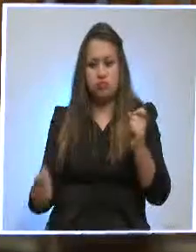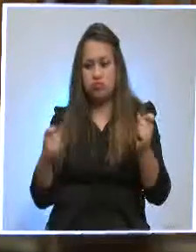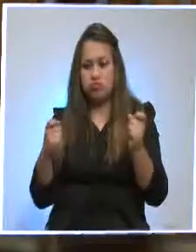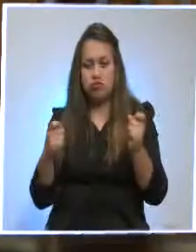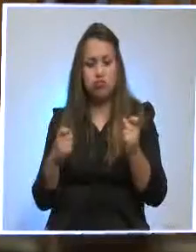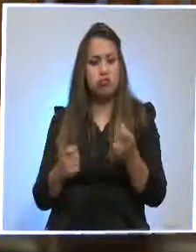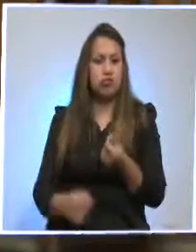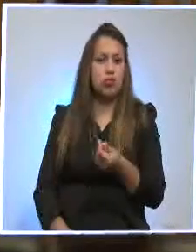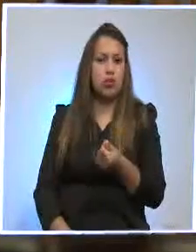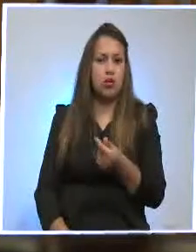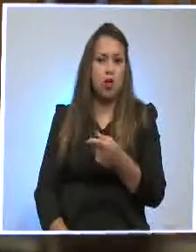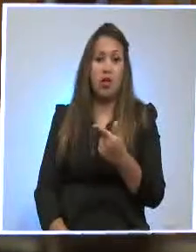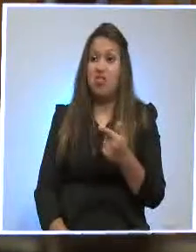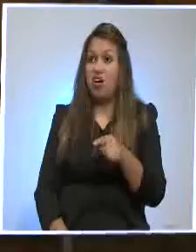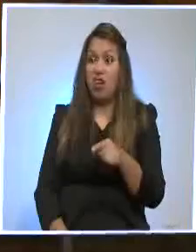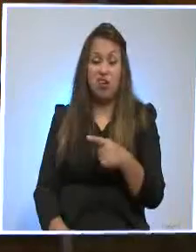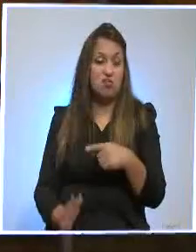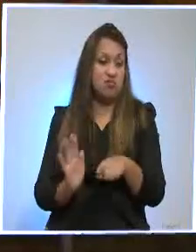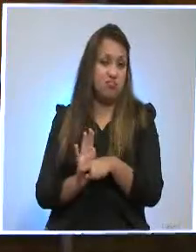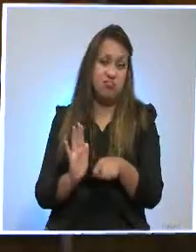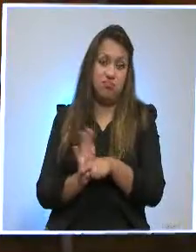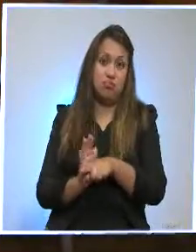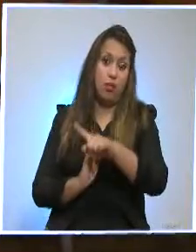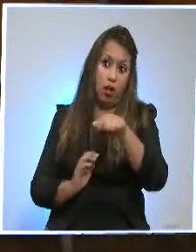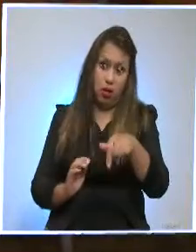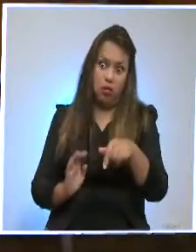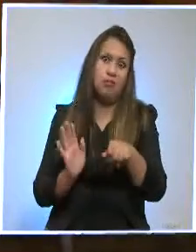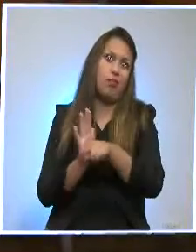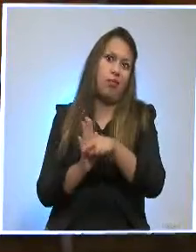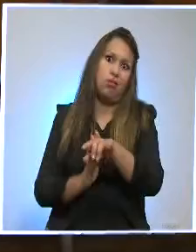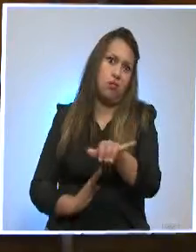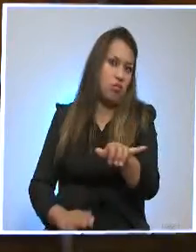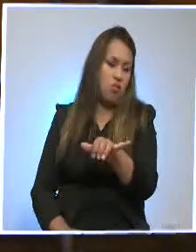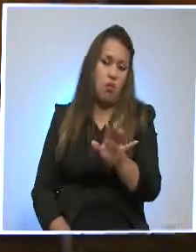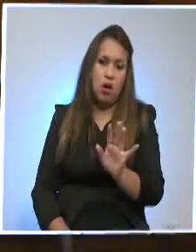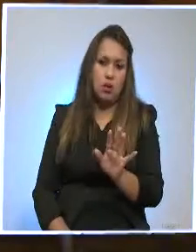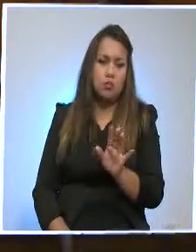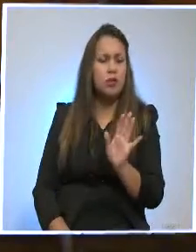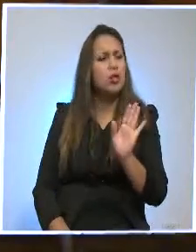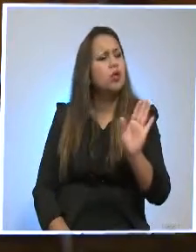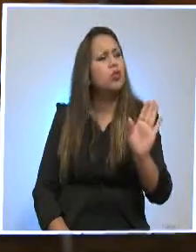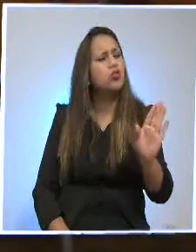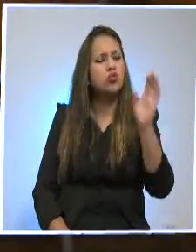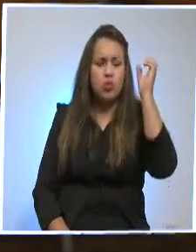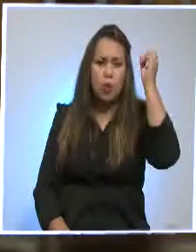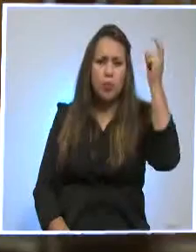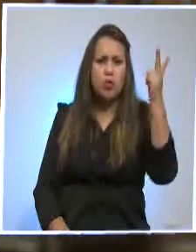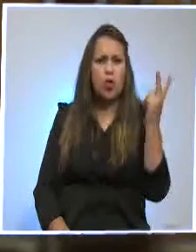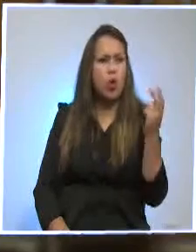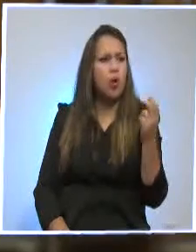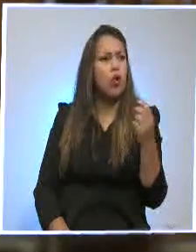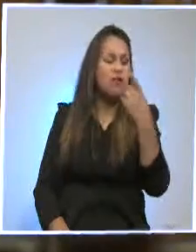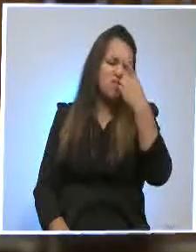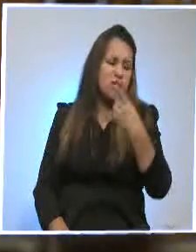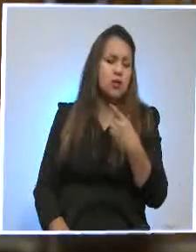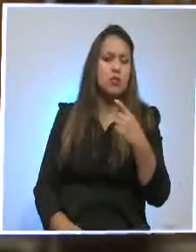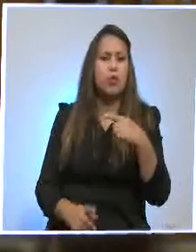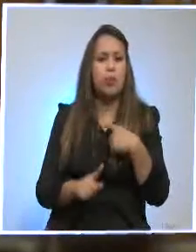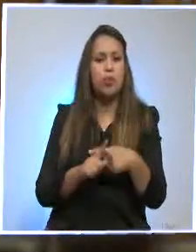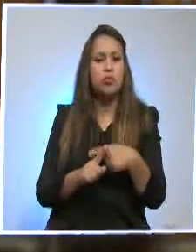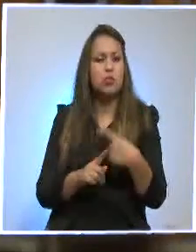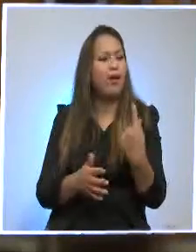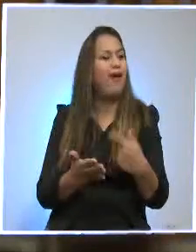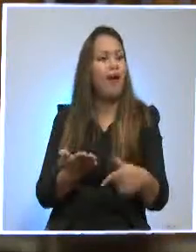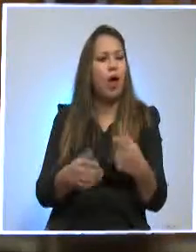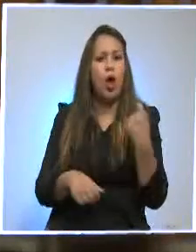dio resultado. Y en su lugar, entonces, ¿cuáles serían las salidas favorables a su visión? Bueno, yo pienso que estamos